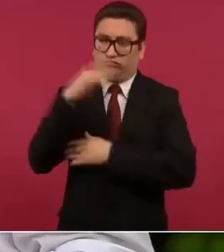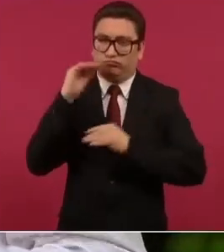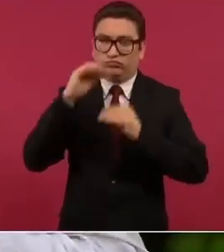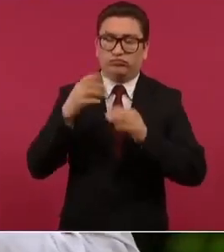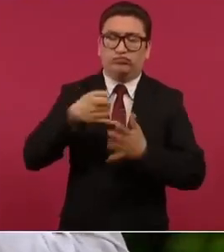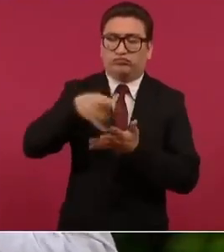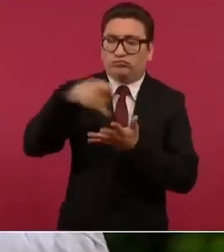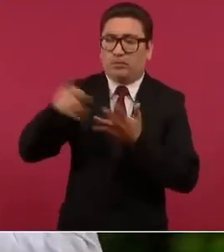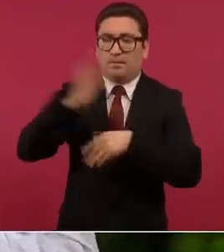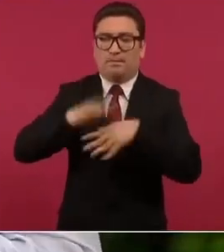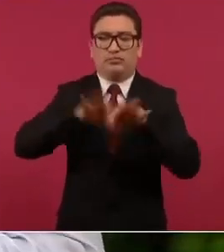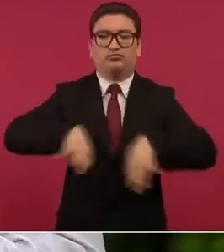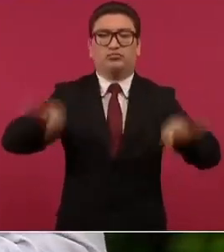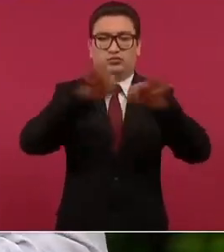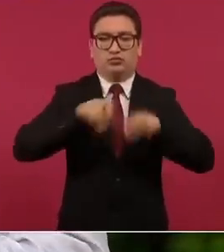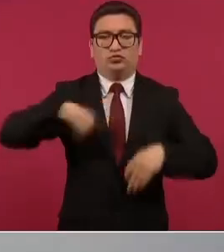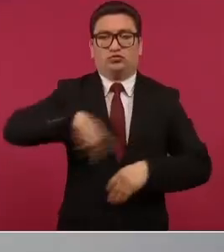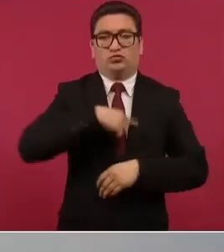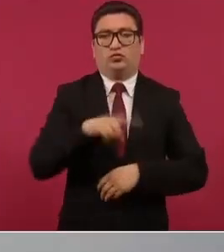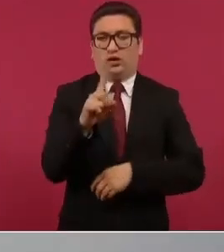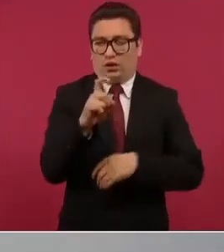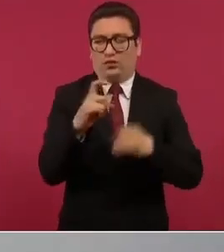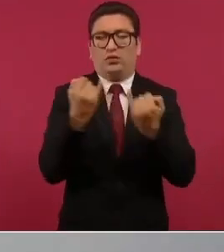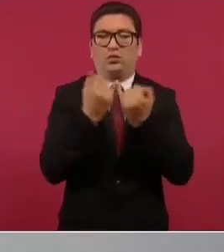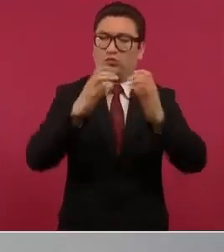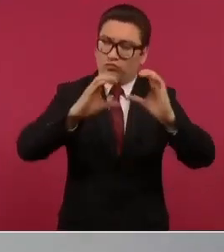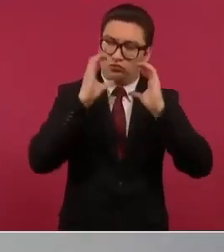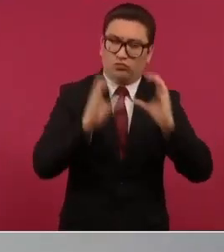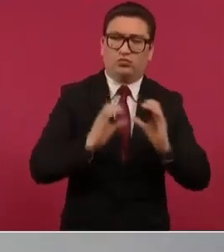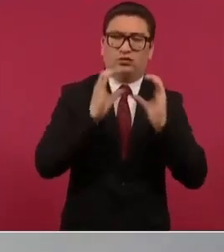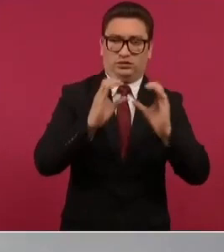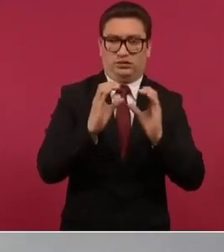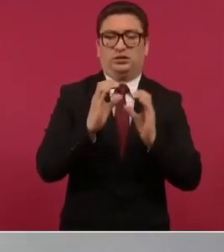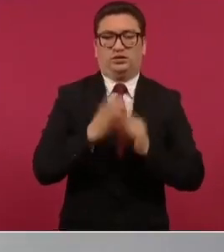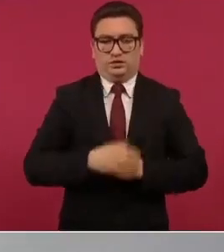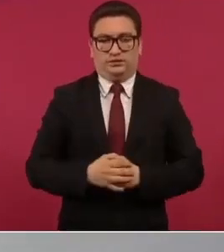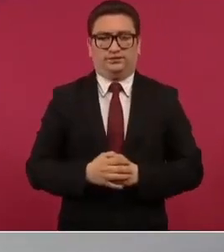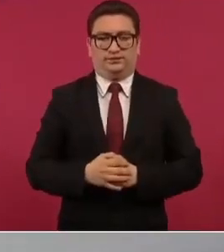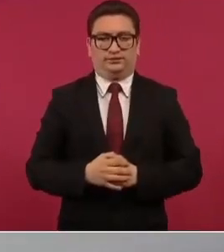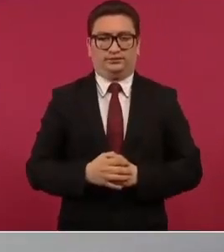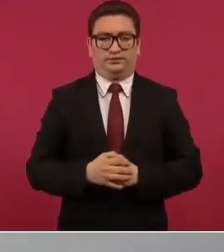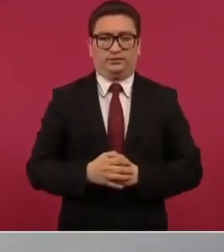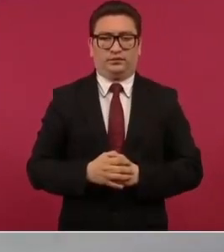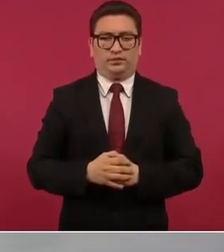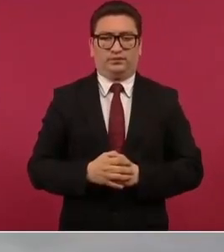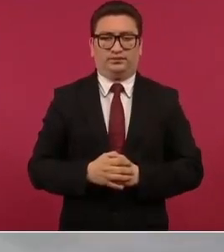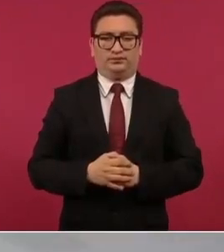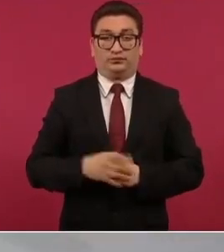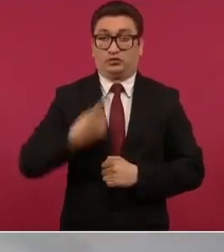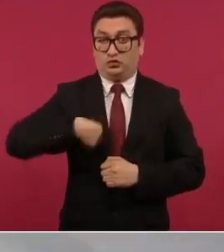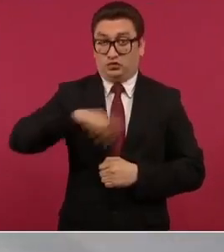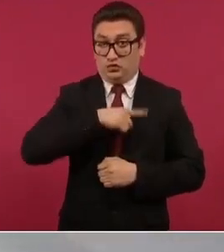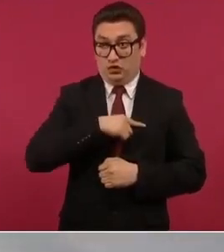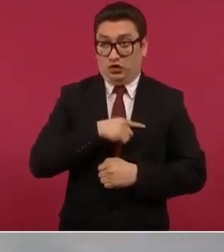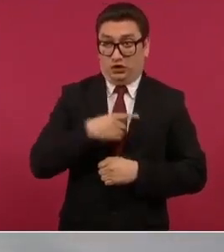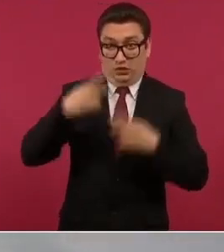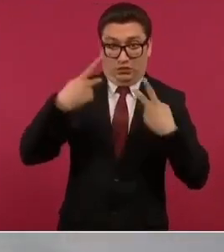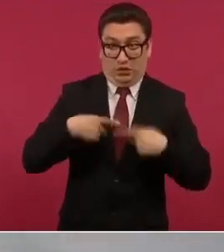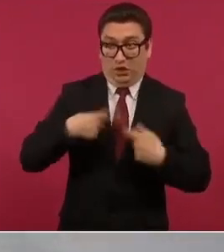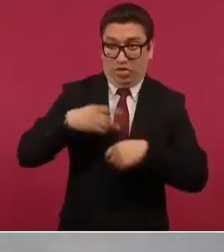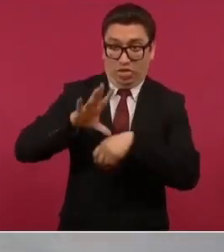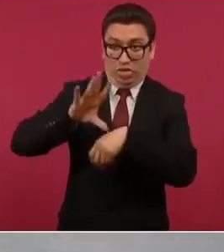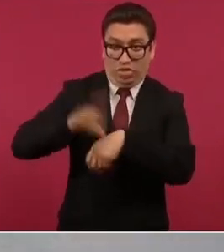estamos cuidando el agua no hemos concedido ninguna concesión no se ha